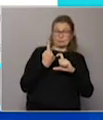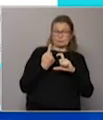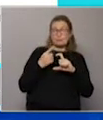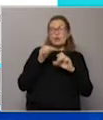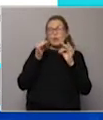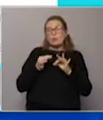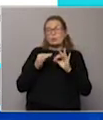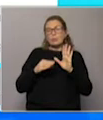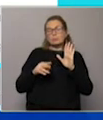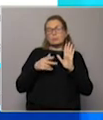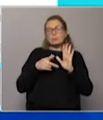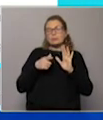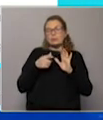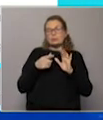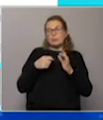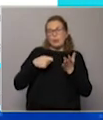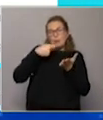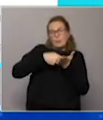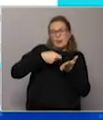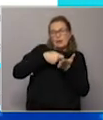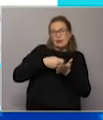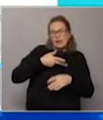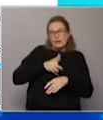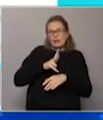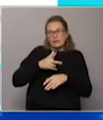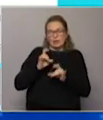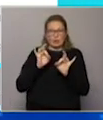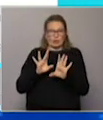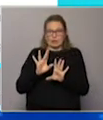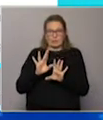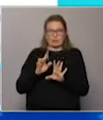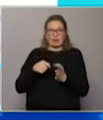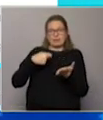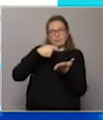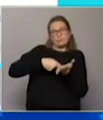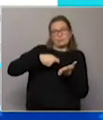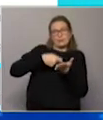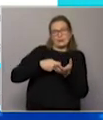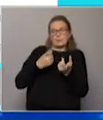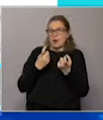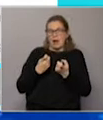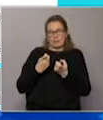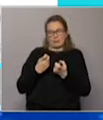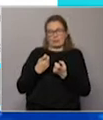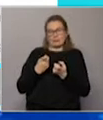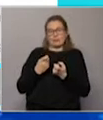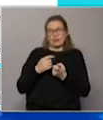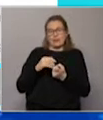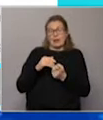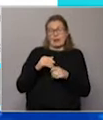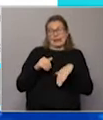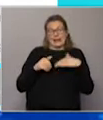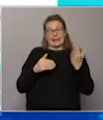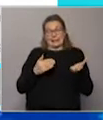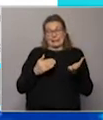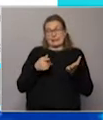perfil de vencimientos. El perfil de vencimientos no es otra cosa que las fechas donde tienen que hacer determinados pagos. En la gráfica de la izquierda, lo que se ve